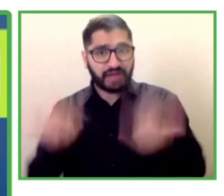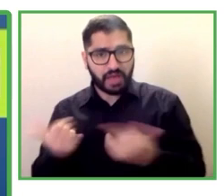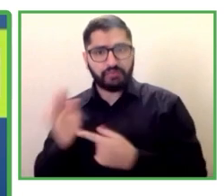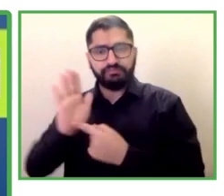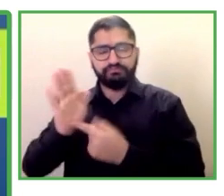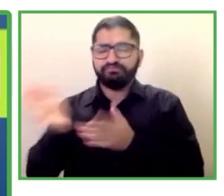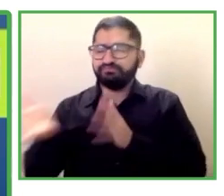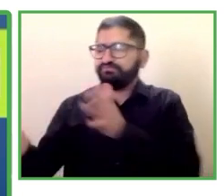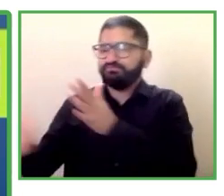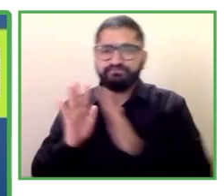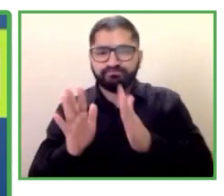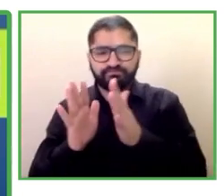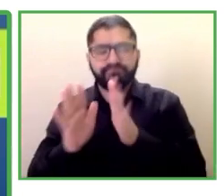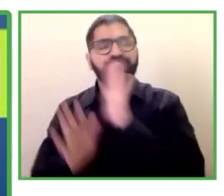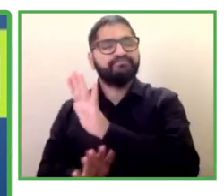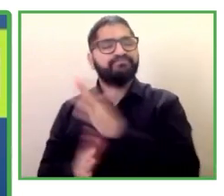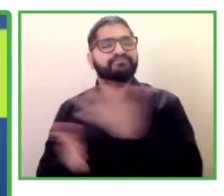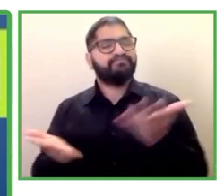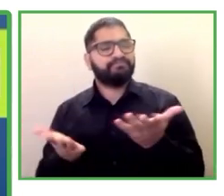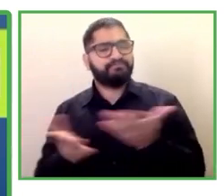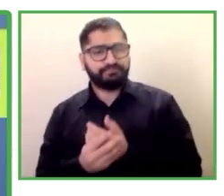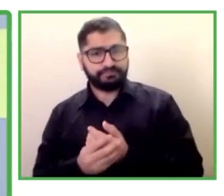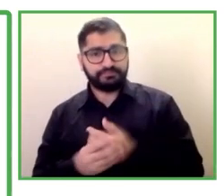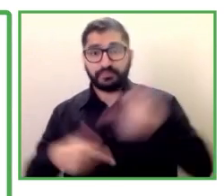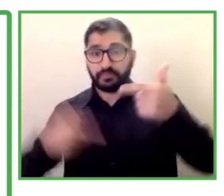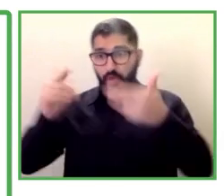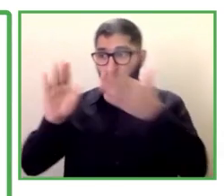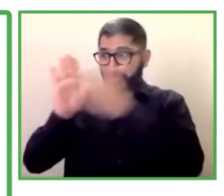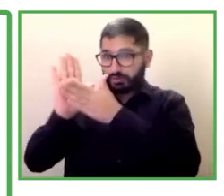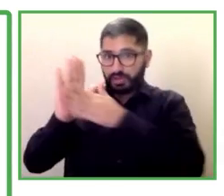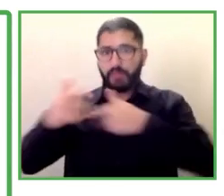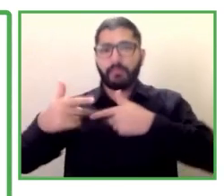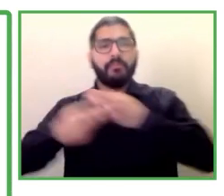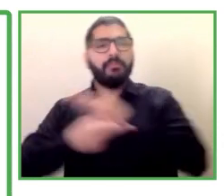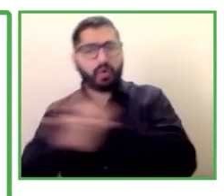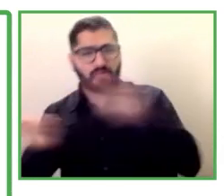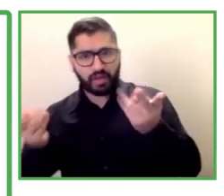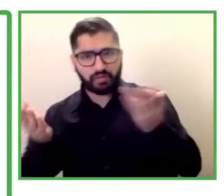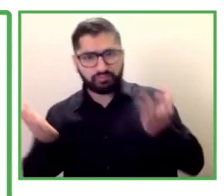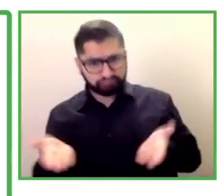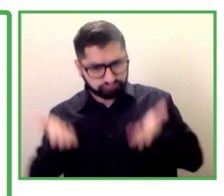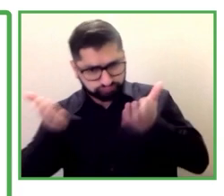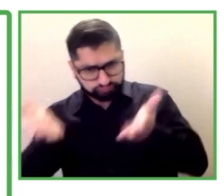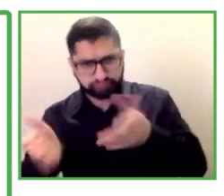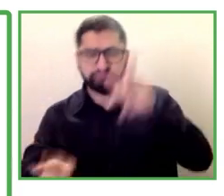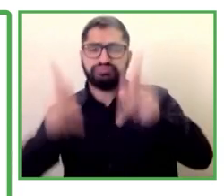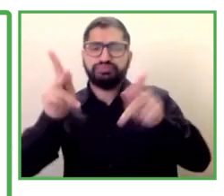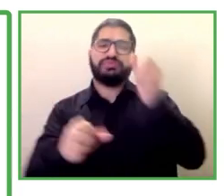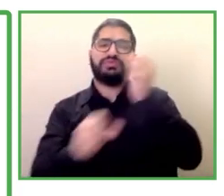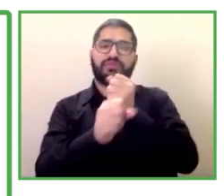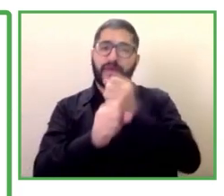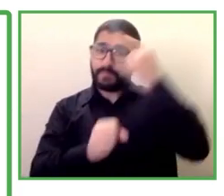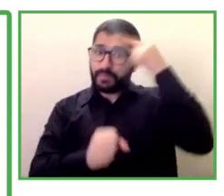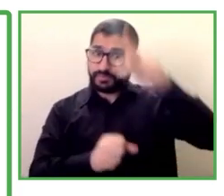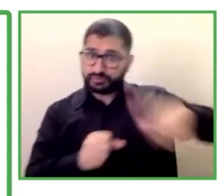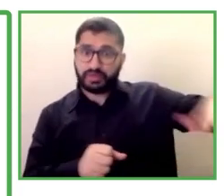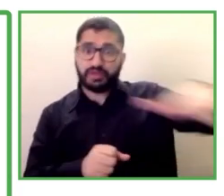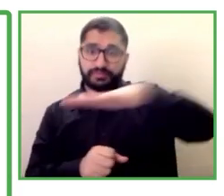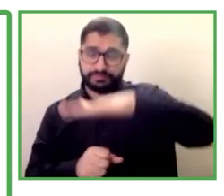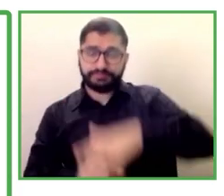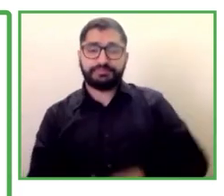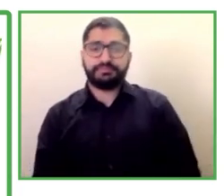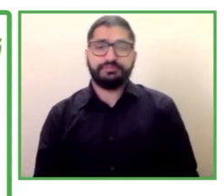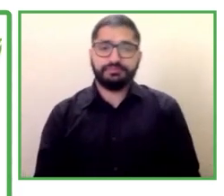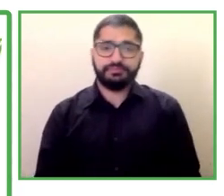acerca de las políticas públicas a favor del empleo para las personas con discapacidad que comúnmente